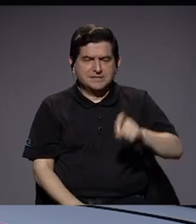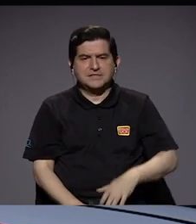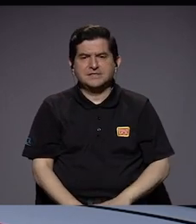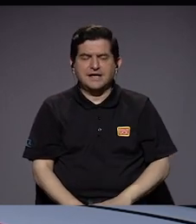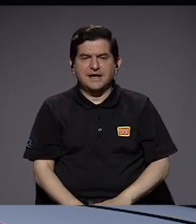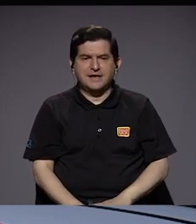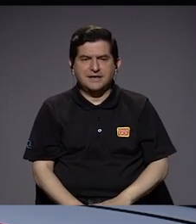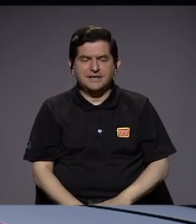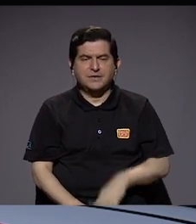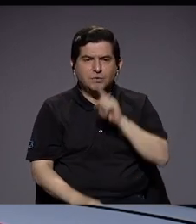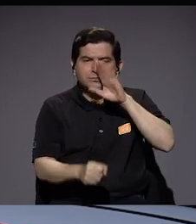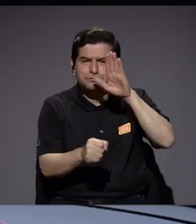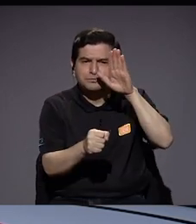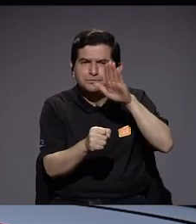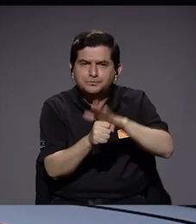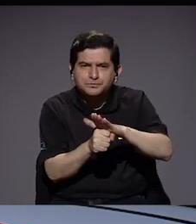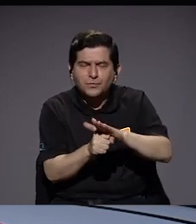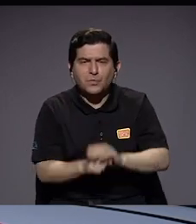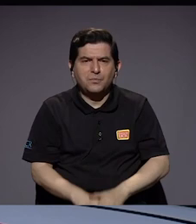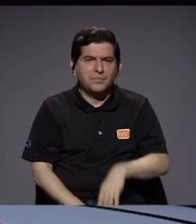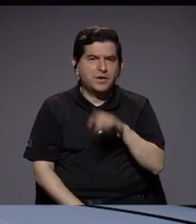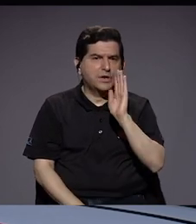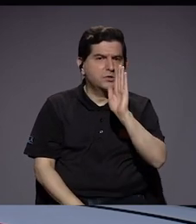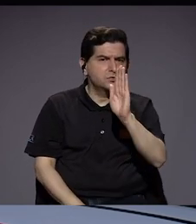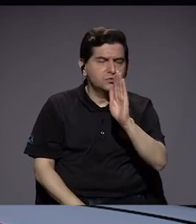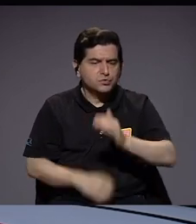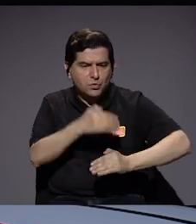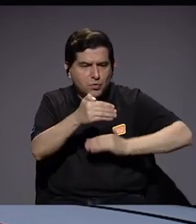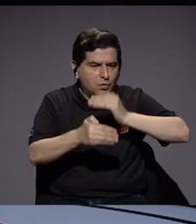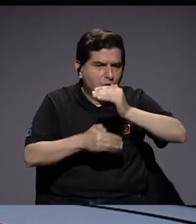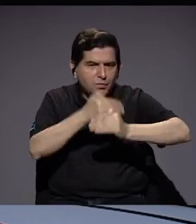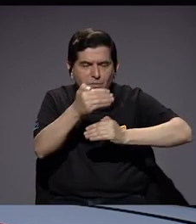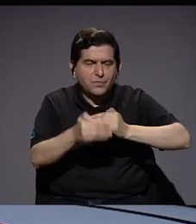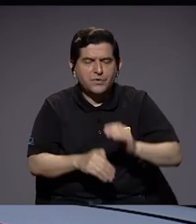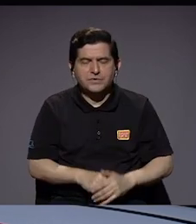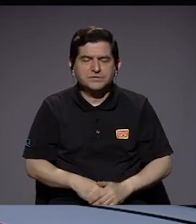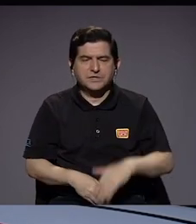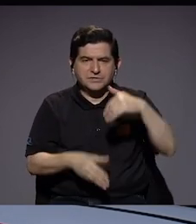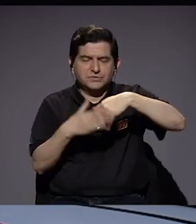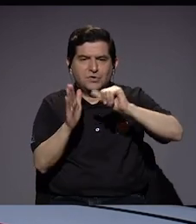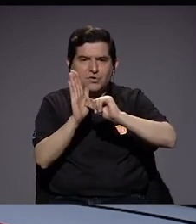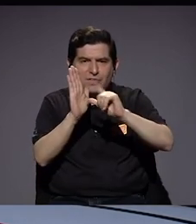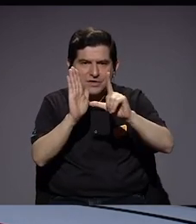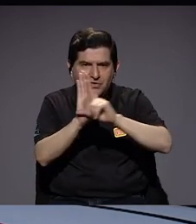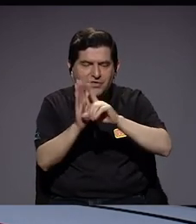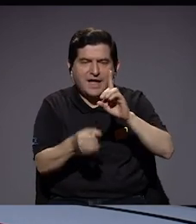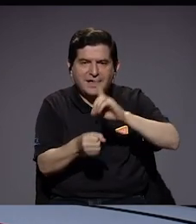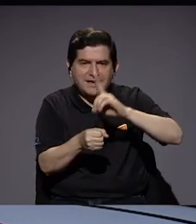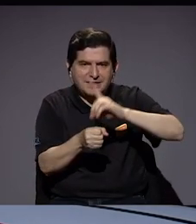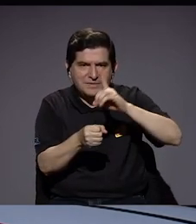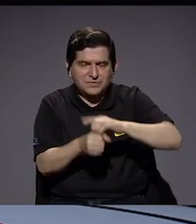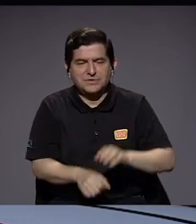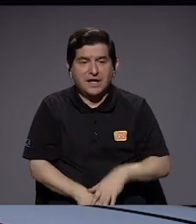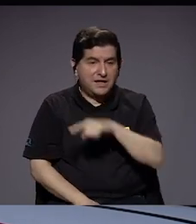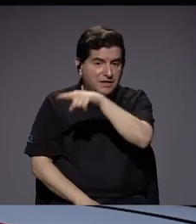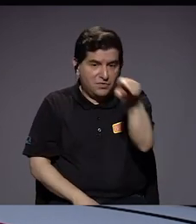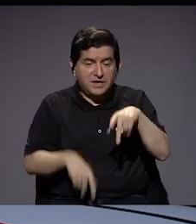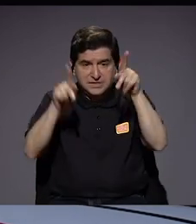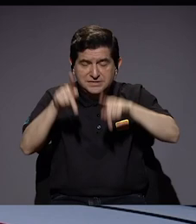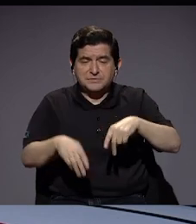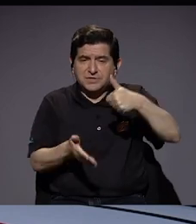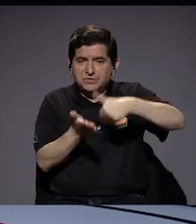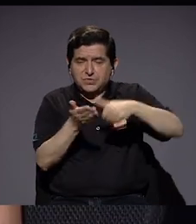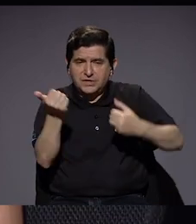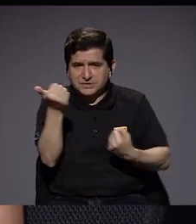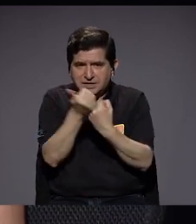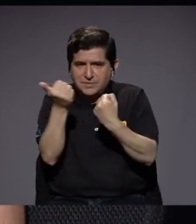llevar a buen puerto en su administración y en su gestión como diputada para esas personas que